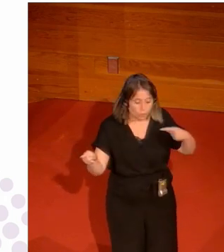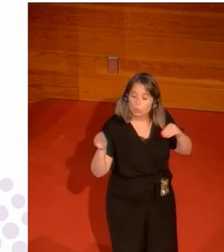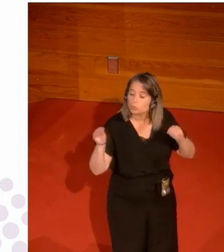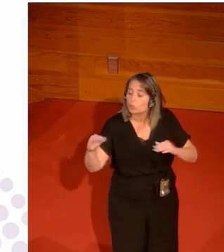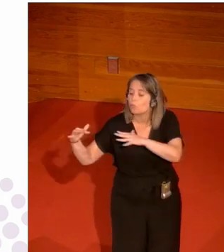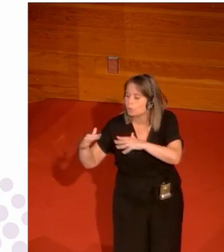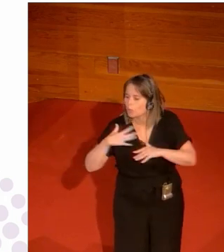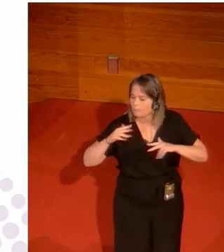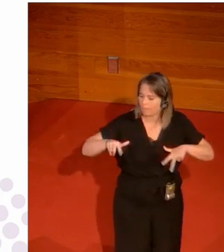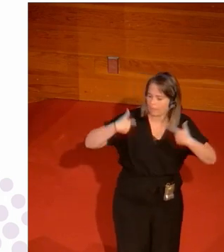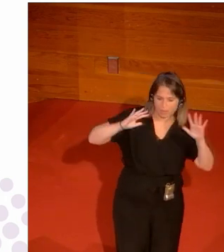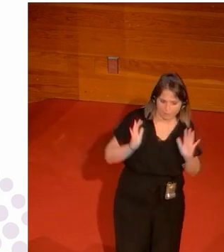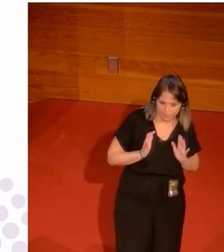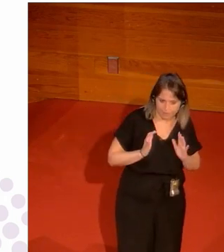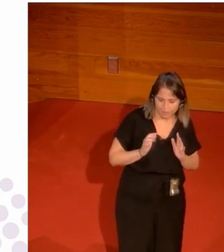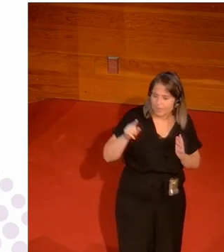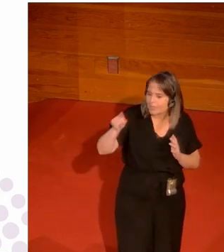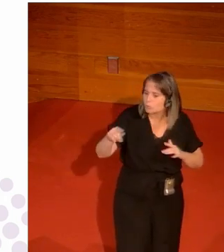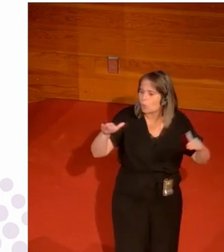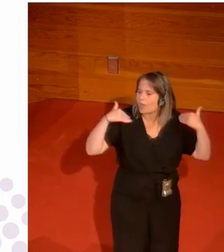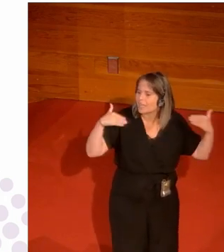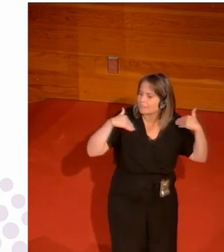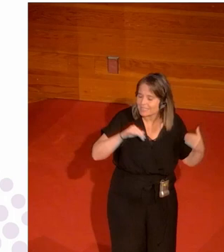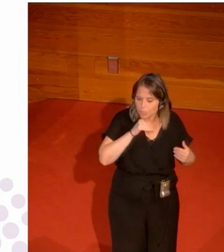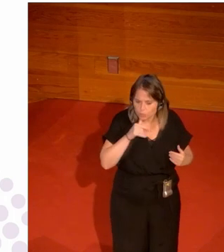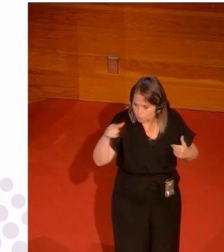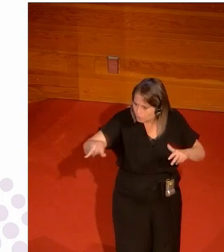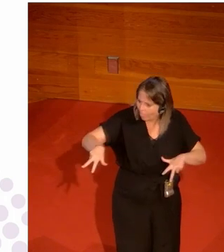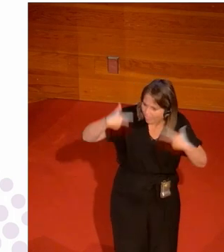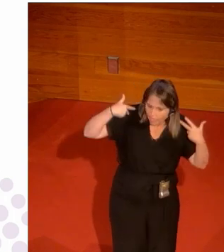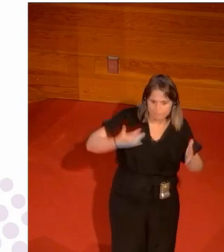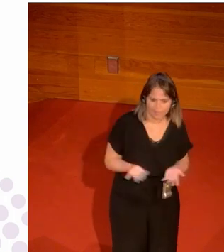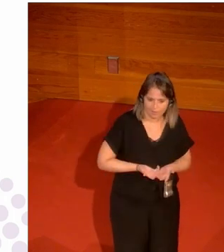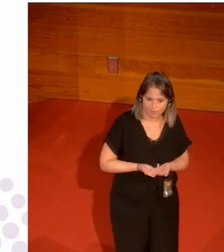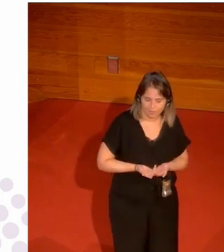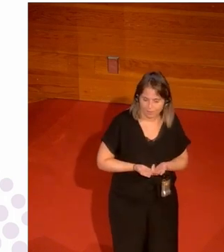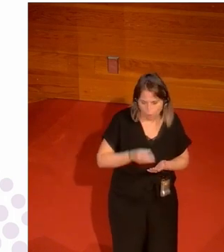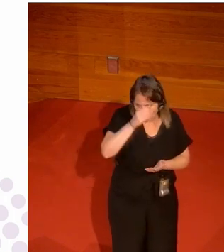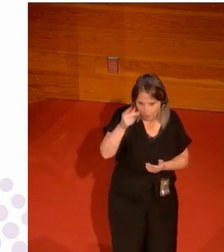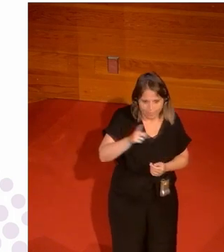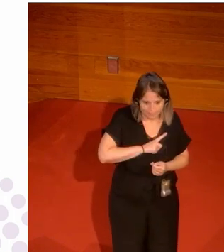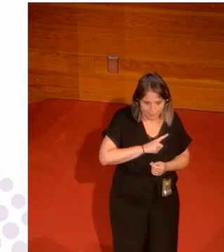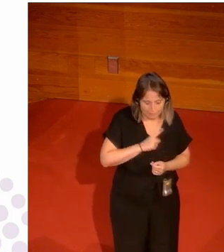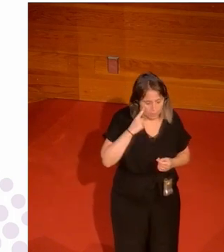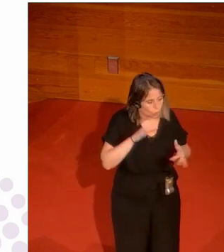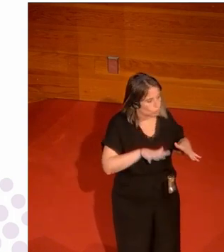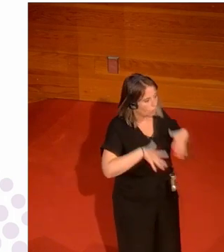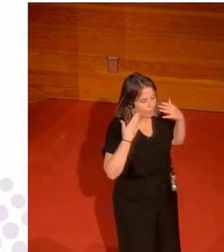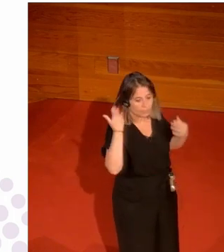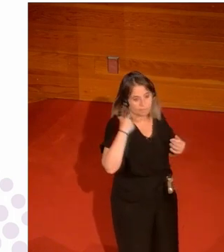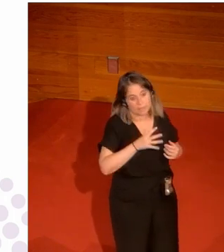dedícate al fútbol a mí déjame otras cosas que tú seguro que no quieres hacer una ser bémica ¿verdad? pues déjame y ya está pero se sorprenden y se